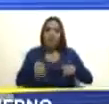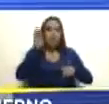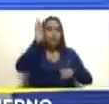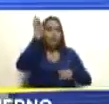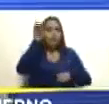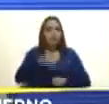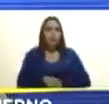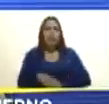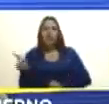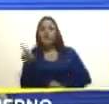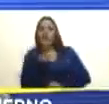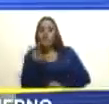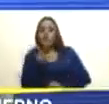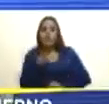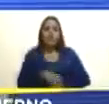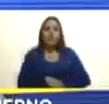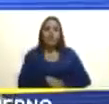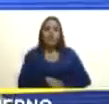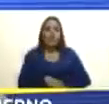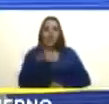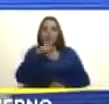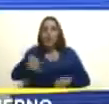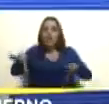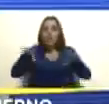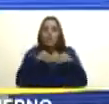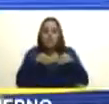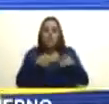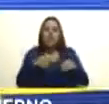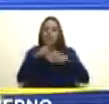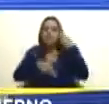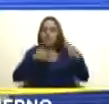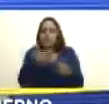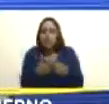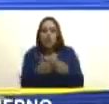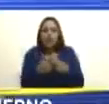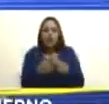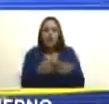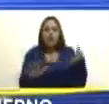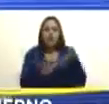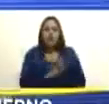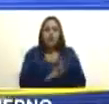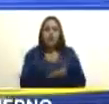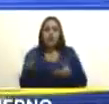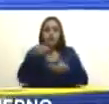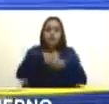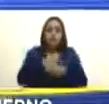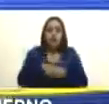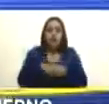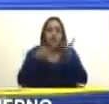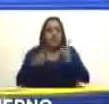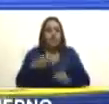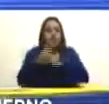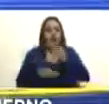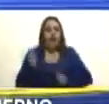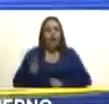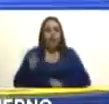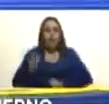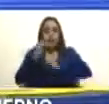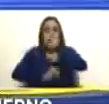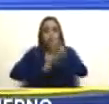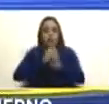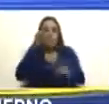que Venezuela no reconoce ni reconocerá la jurisdicción ni la competencia de la Corte